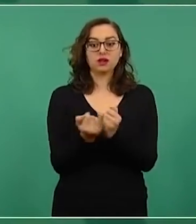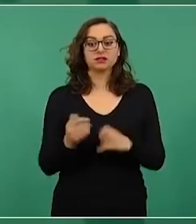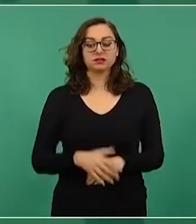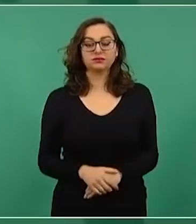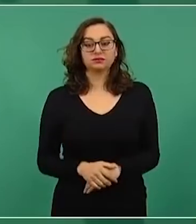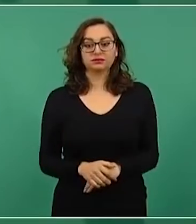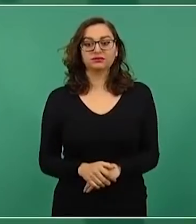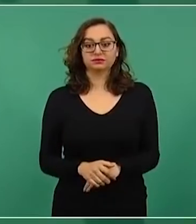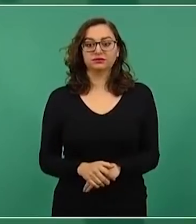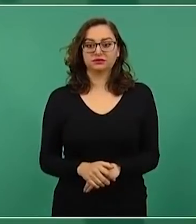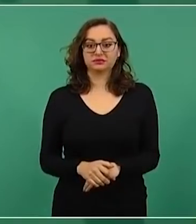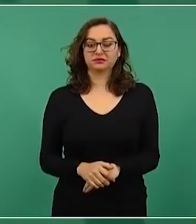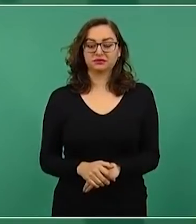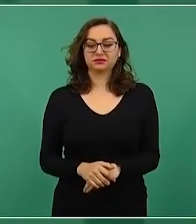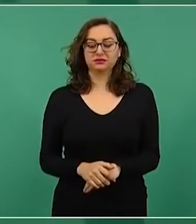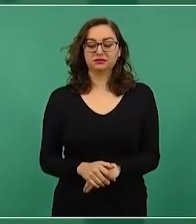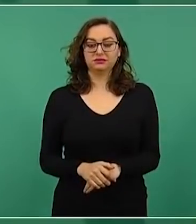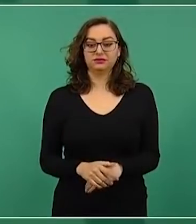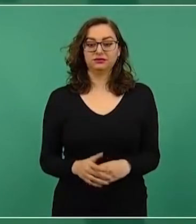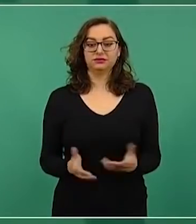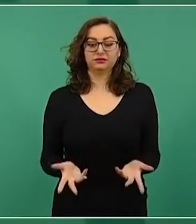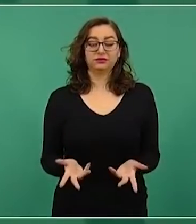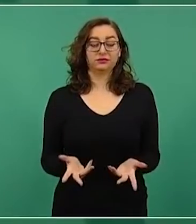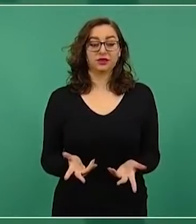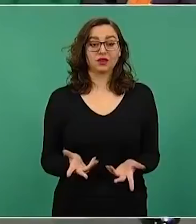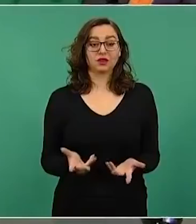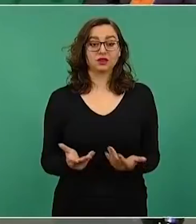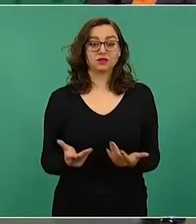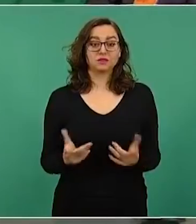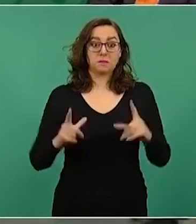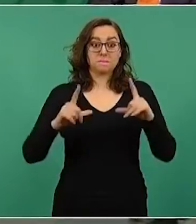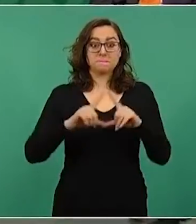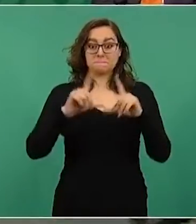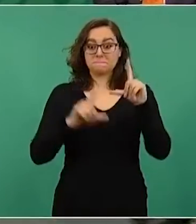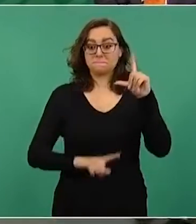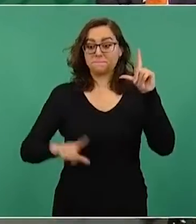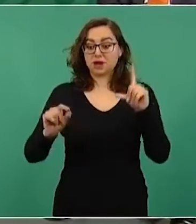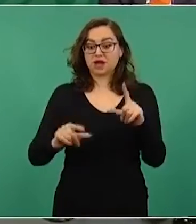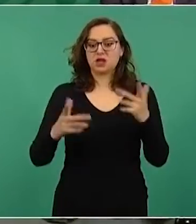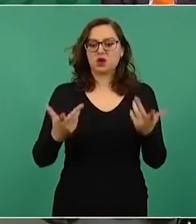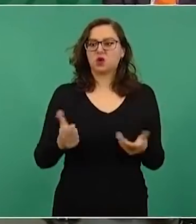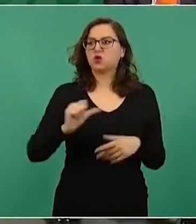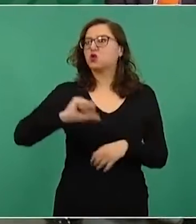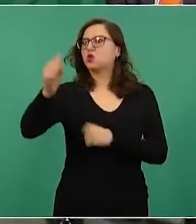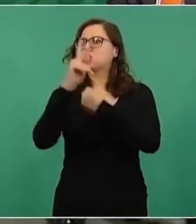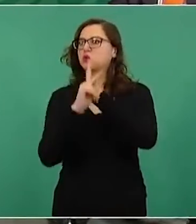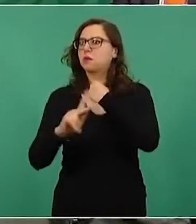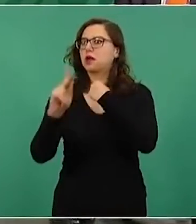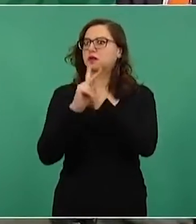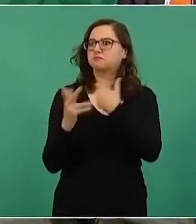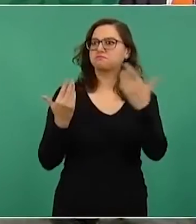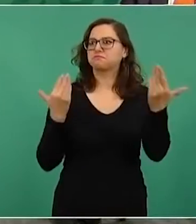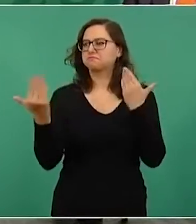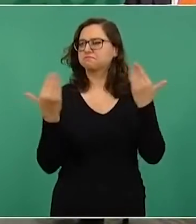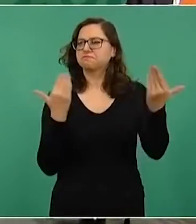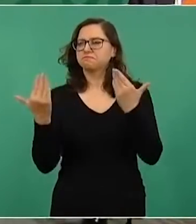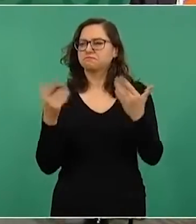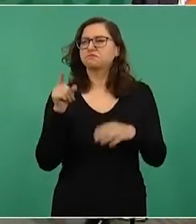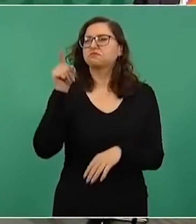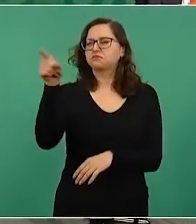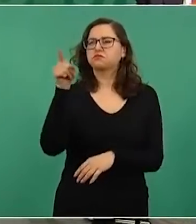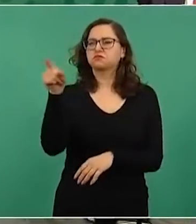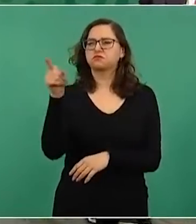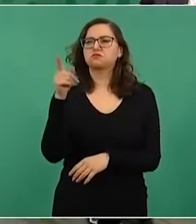tiene que ver con un país extranjero y